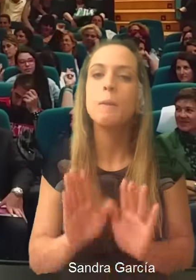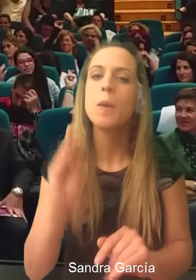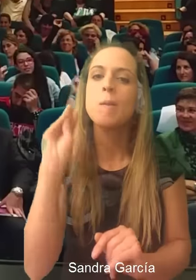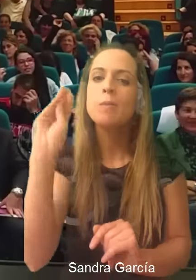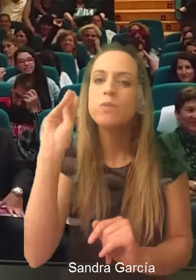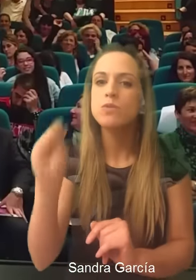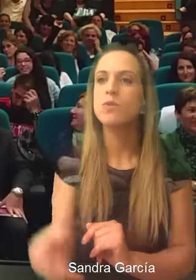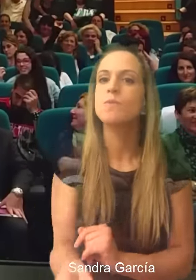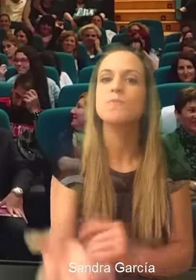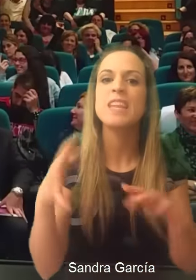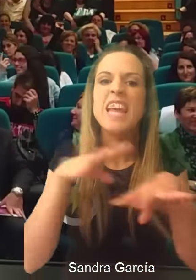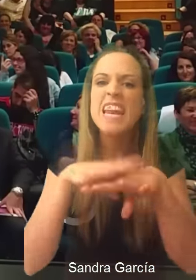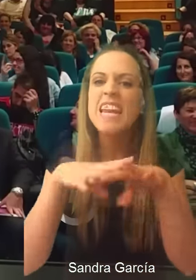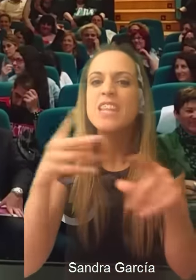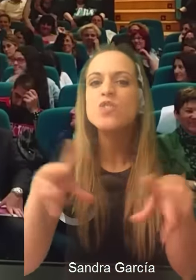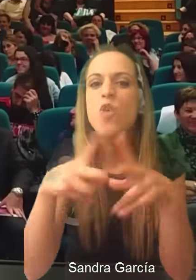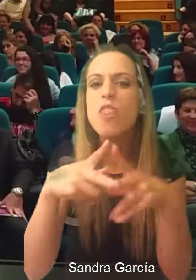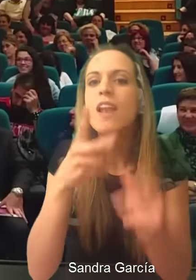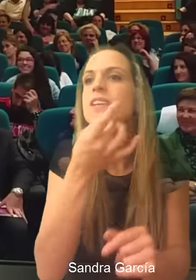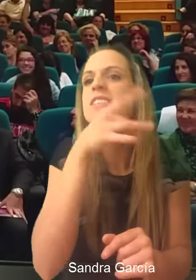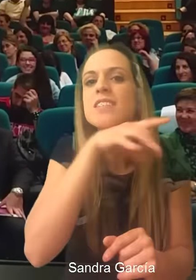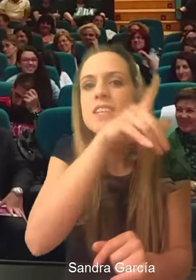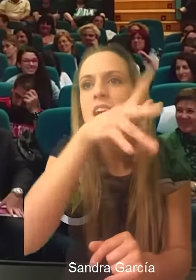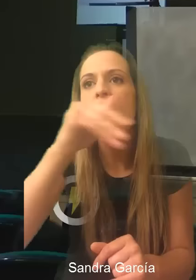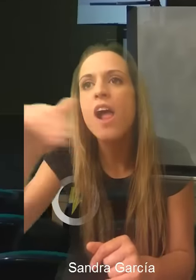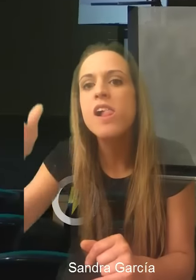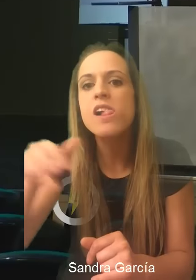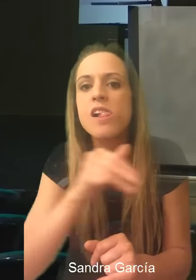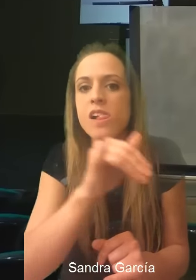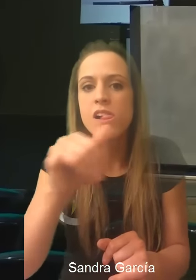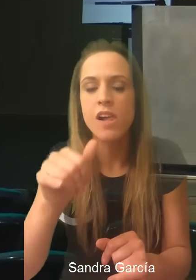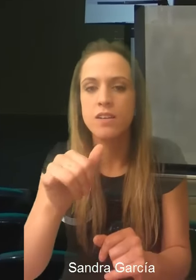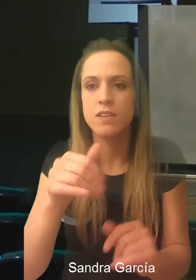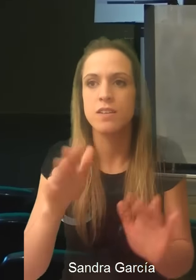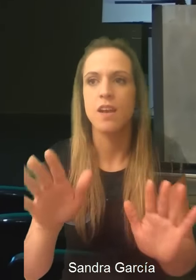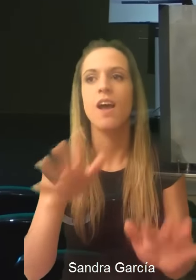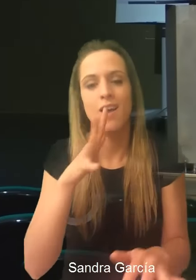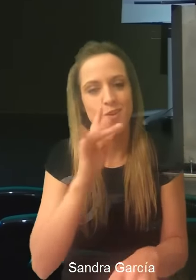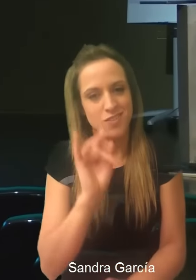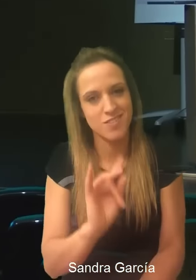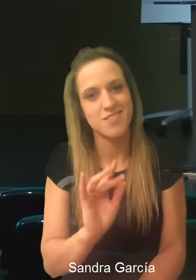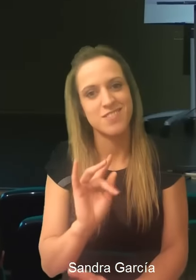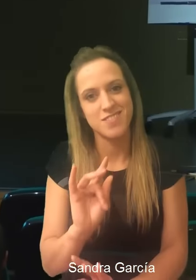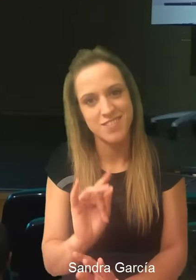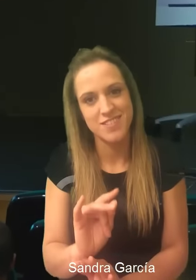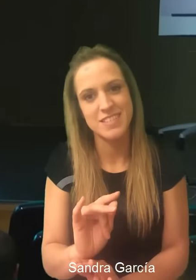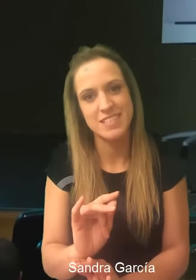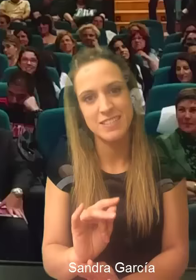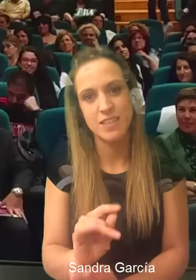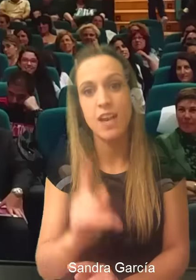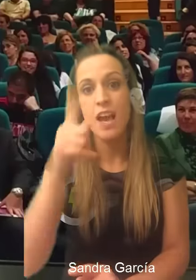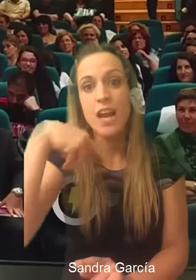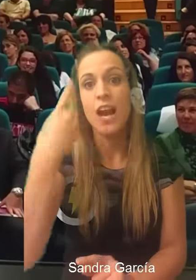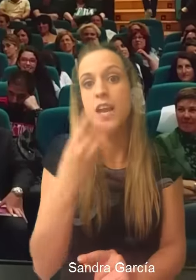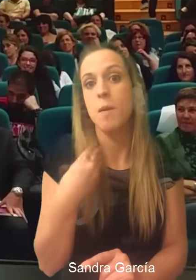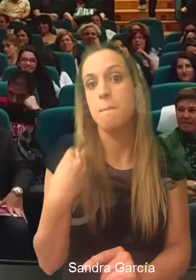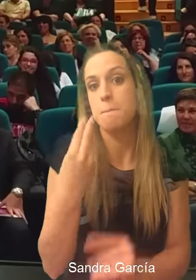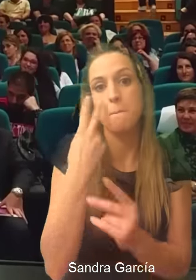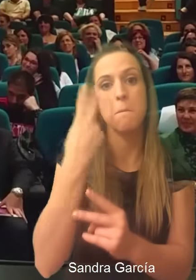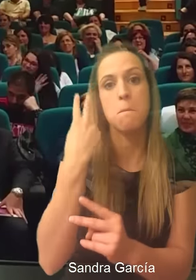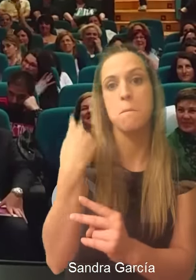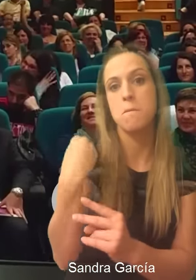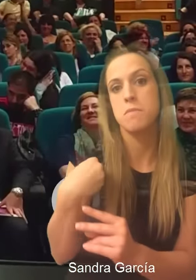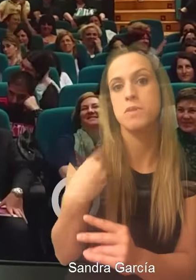¡Dios! Ahora sí. Ahora sí. Bueno, pues esta es la cara que se os queda cuando no tenéis internet.